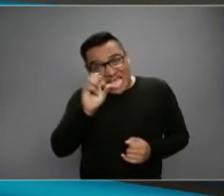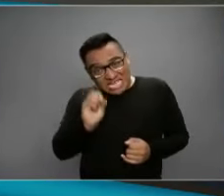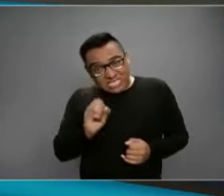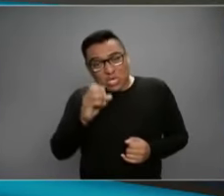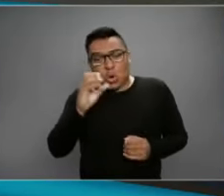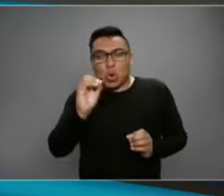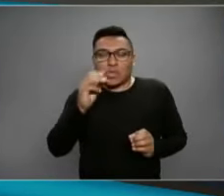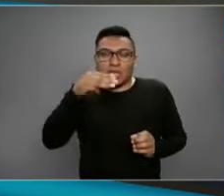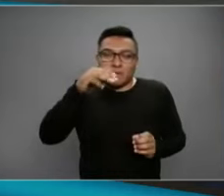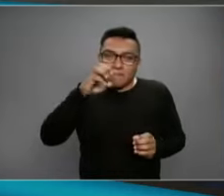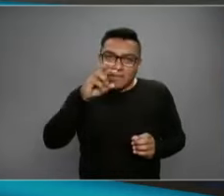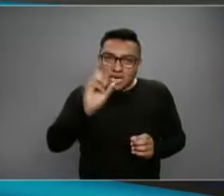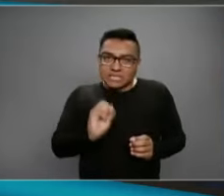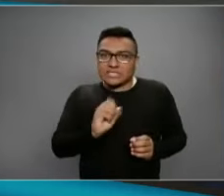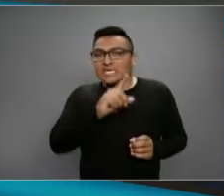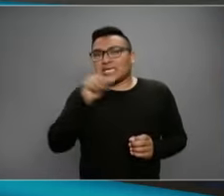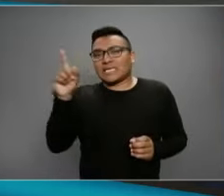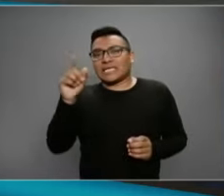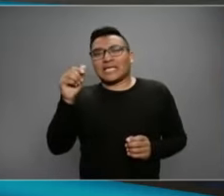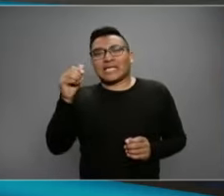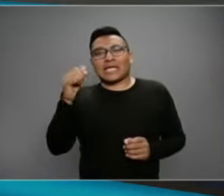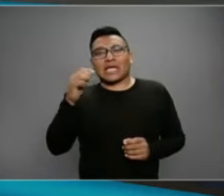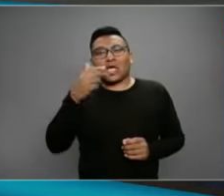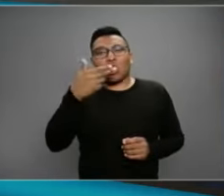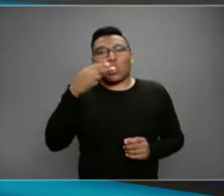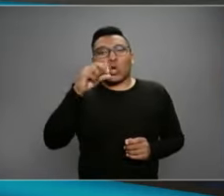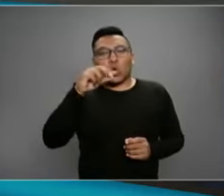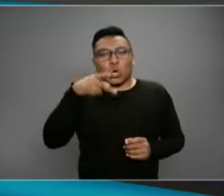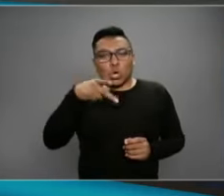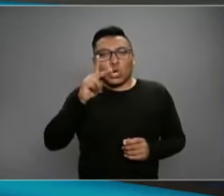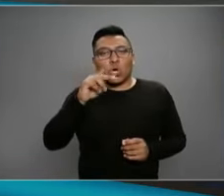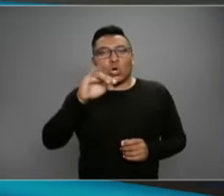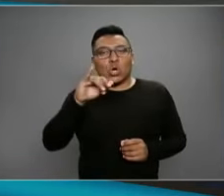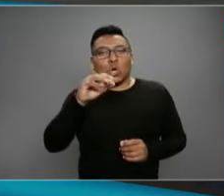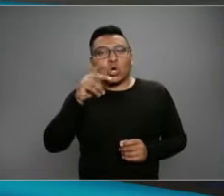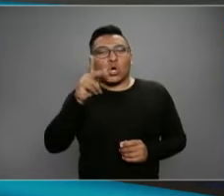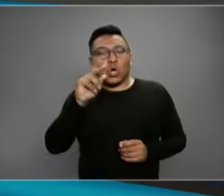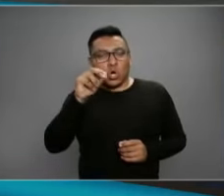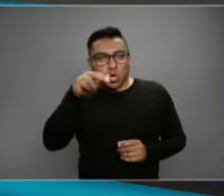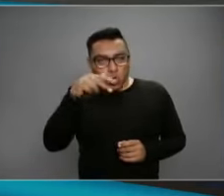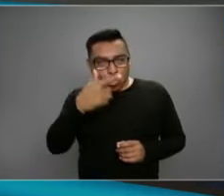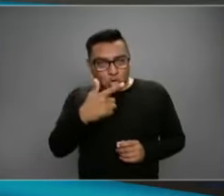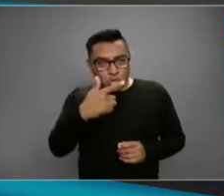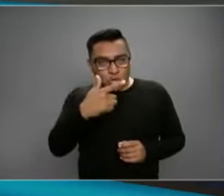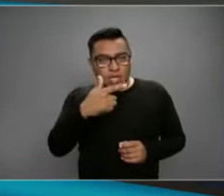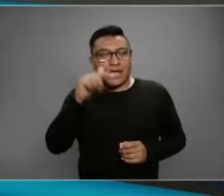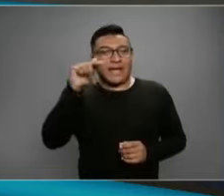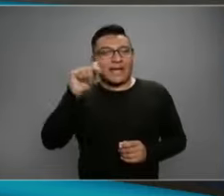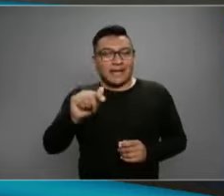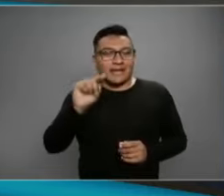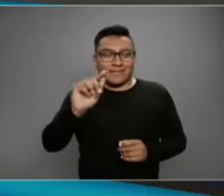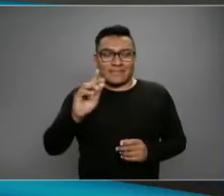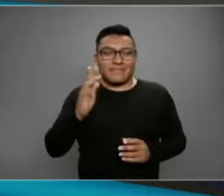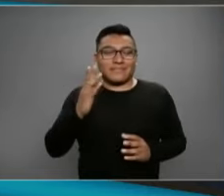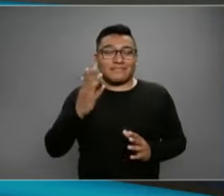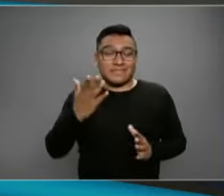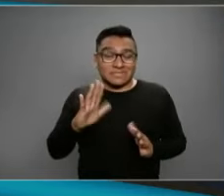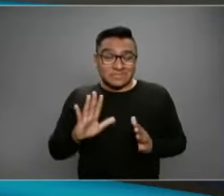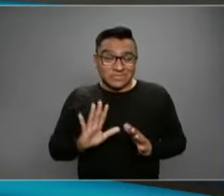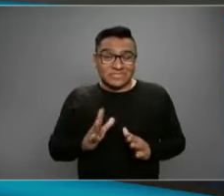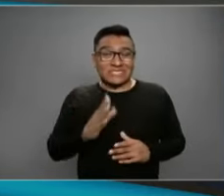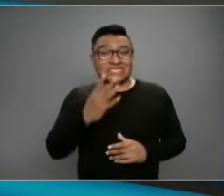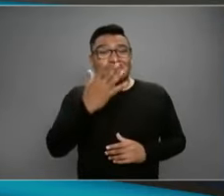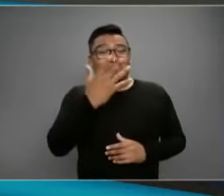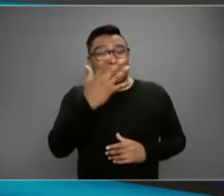Hong Kong de hace 20 años más o menos, también alrededor del 50% de